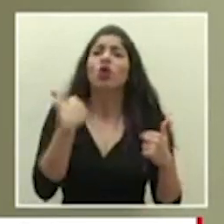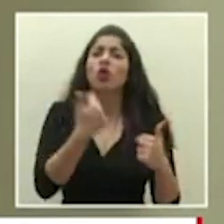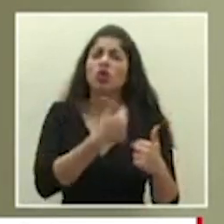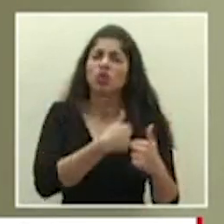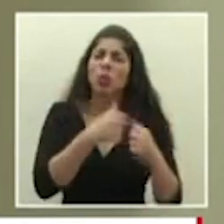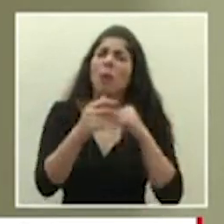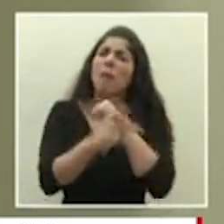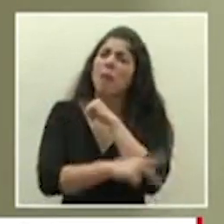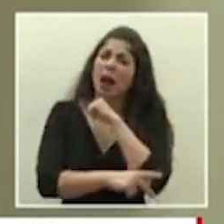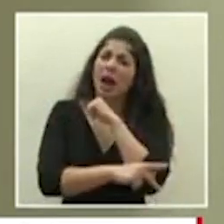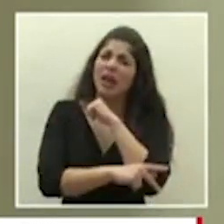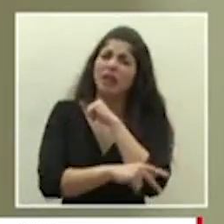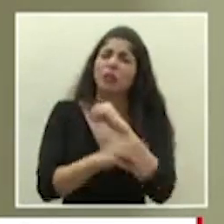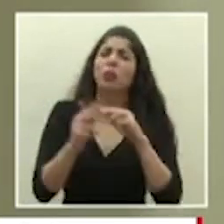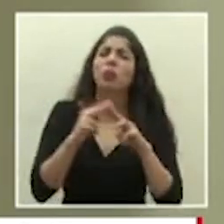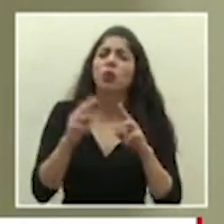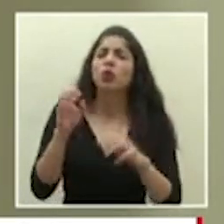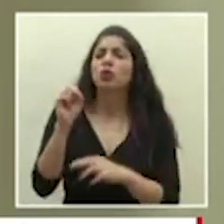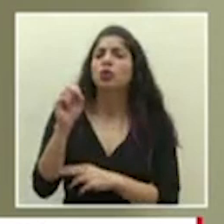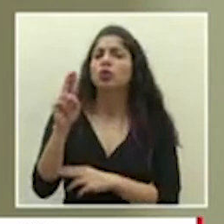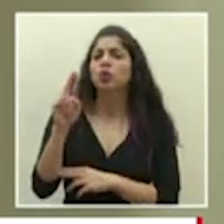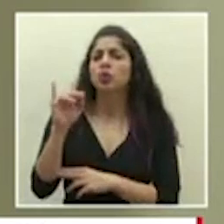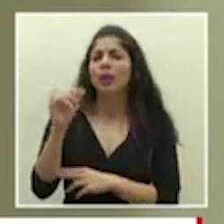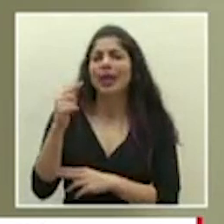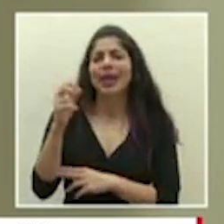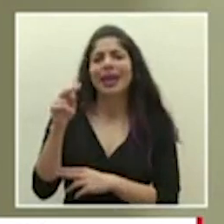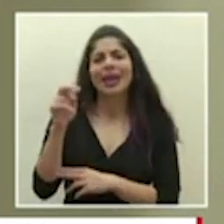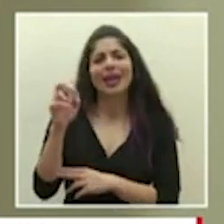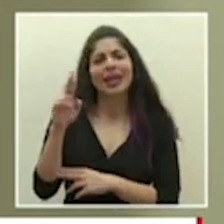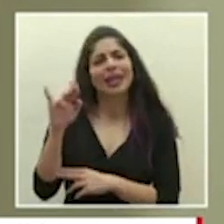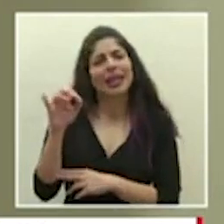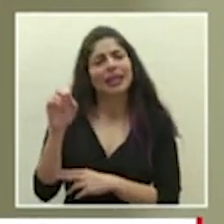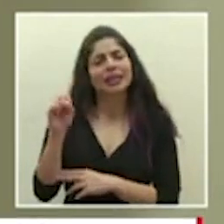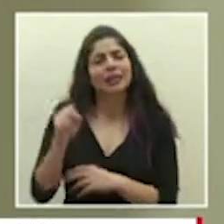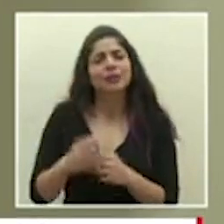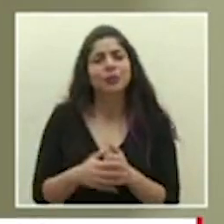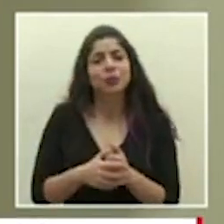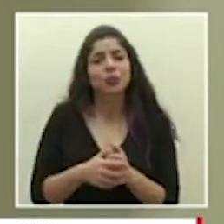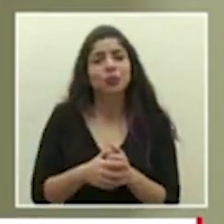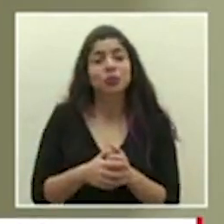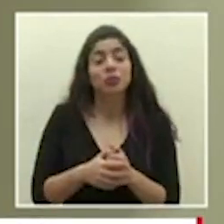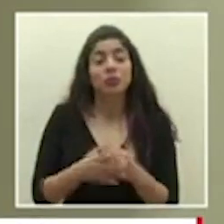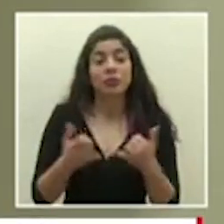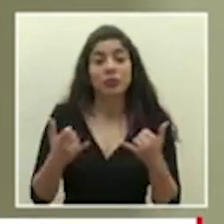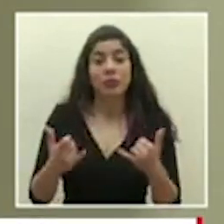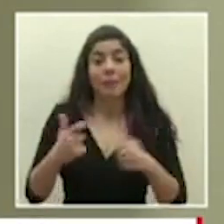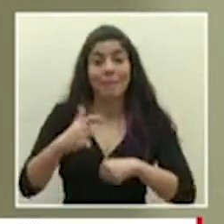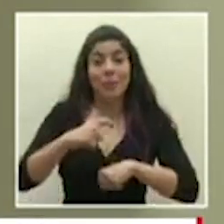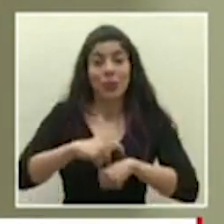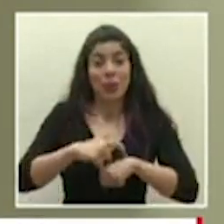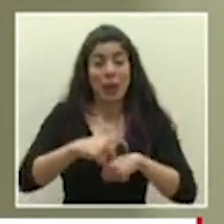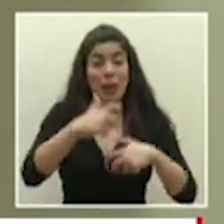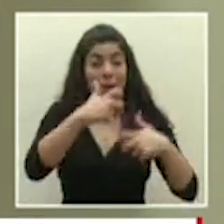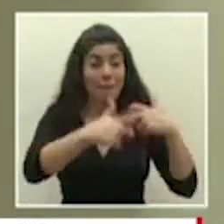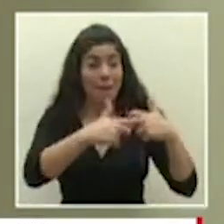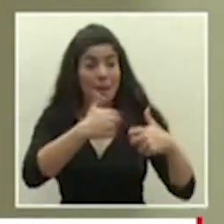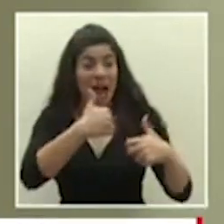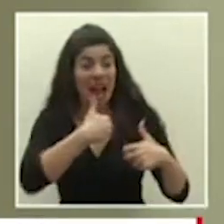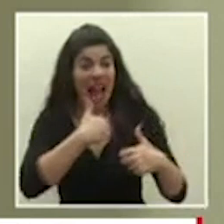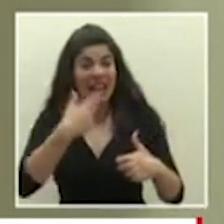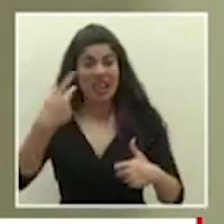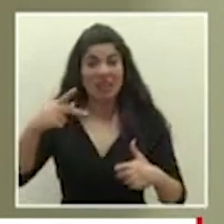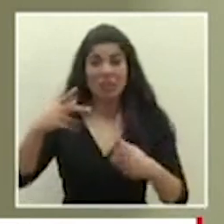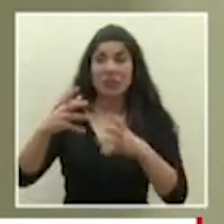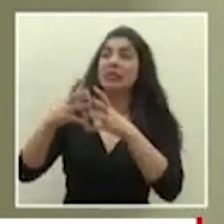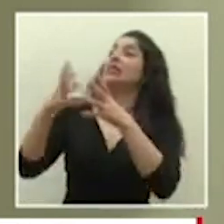país muy sui generis y en estos momentos donde hay crisis donde hay una gran amenaza